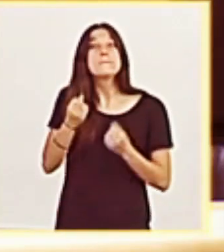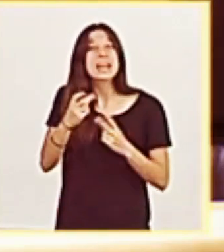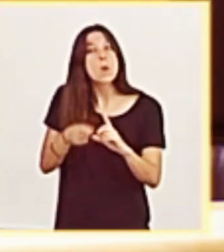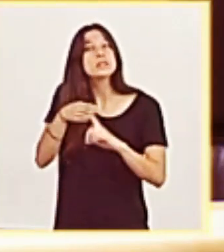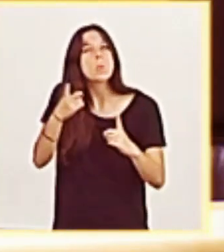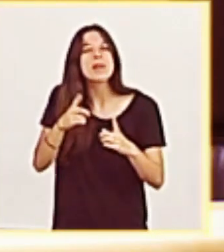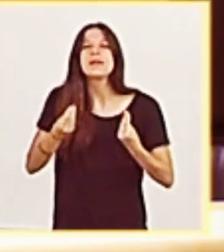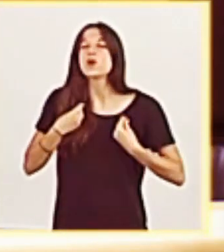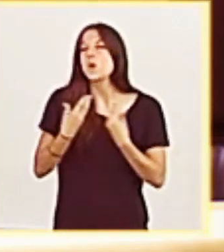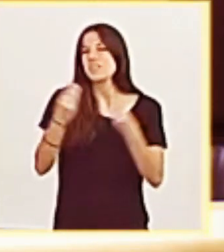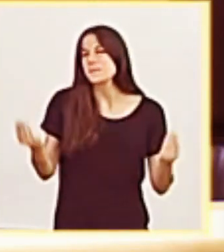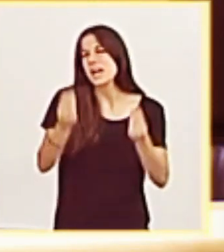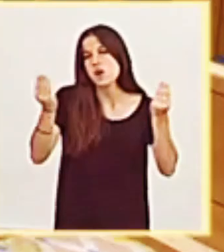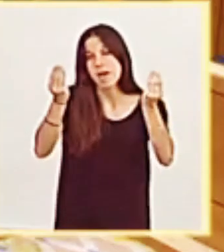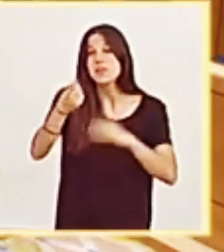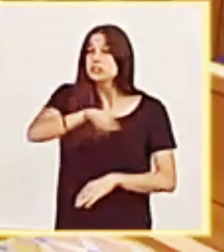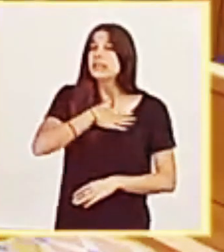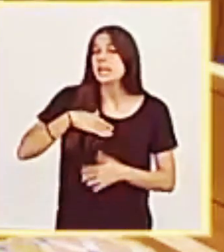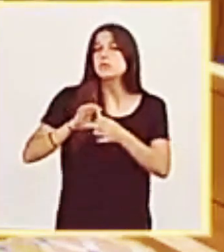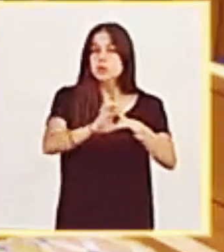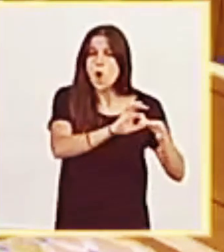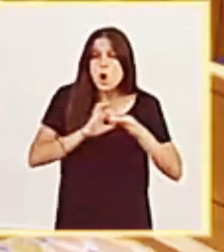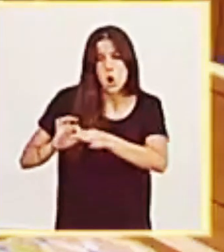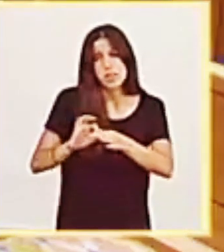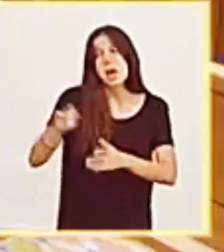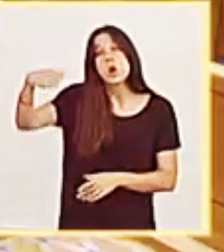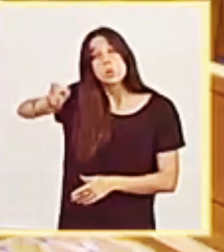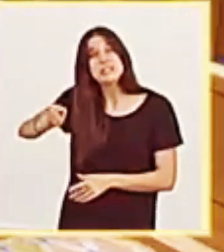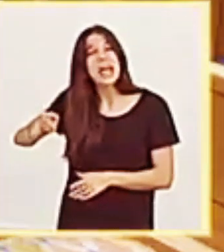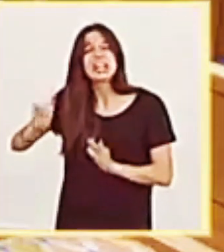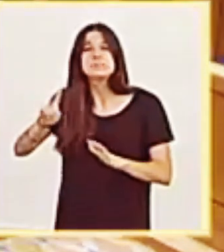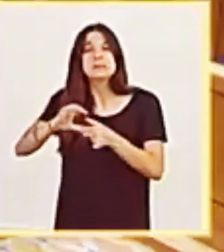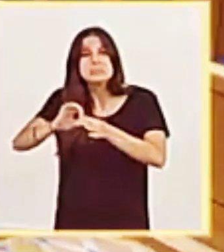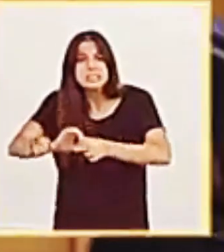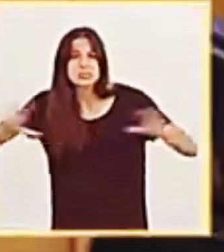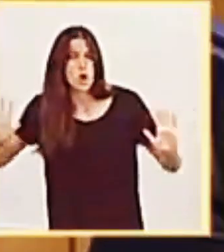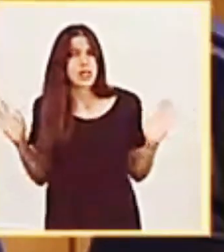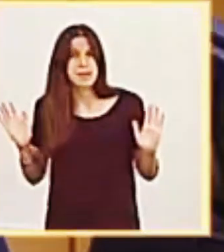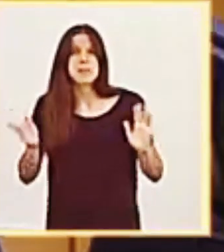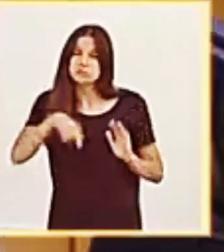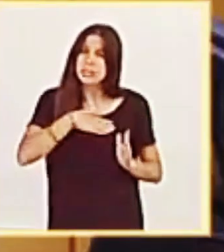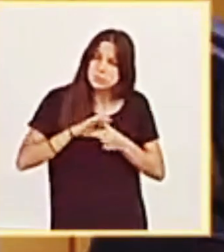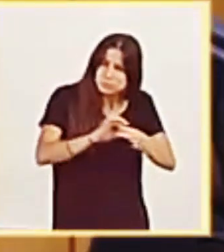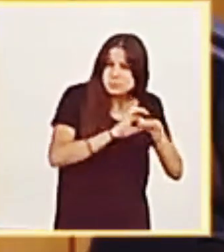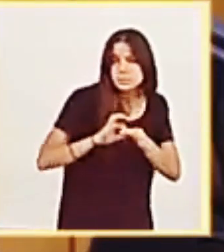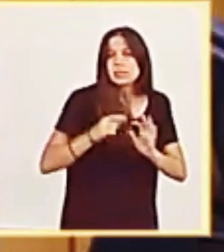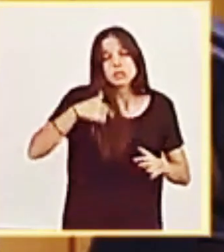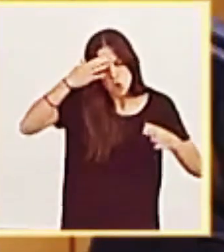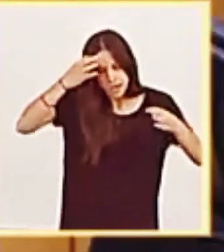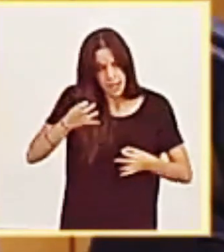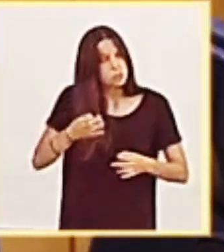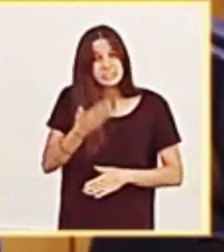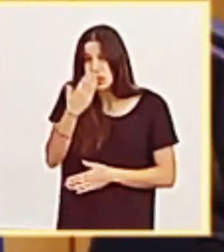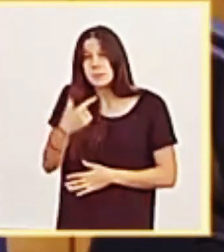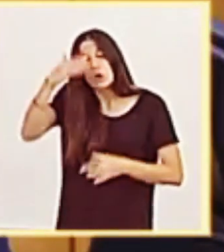Nosotros queremos concordia. Ustedes siembran discordia. Y creo sinceramente que